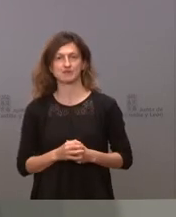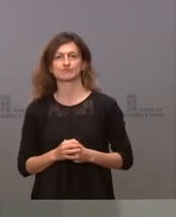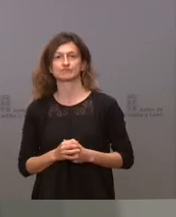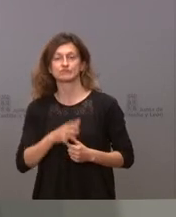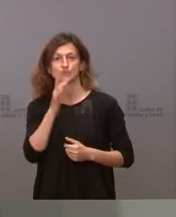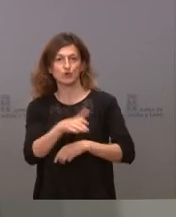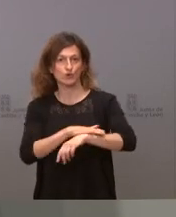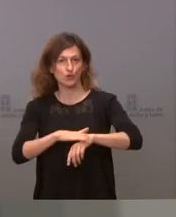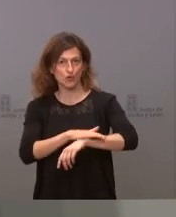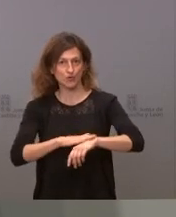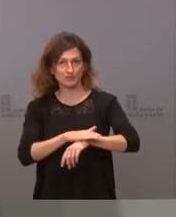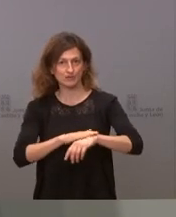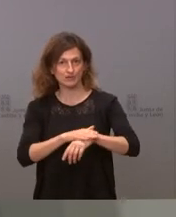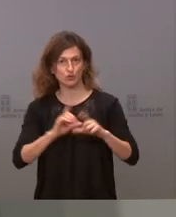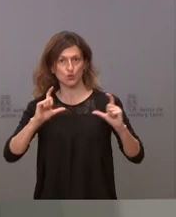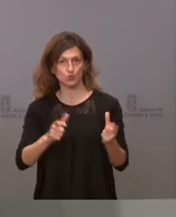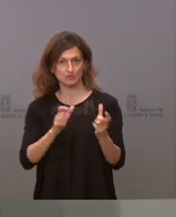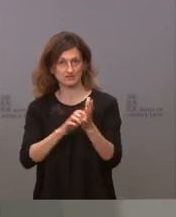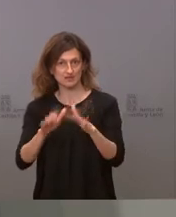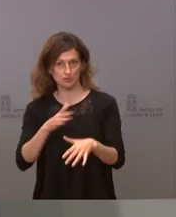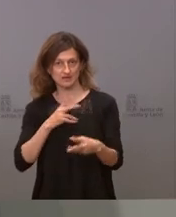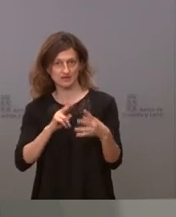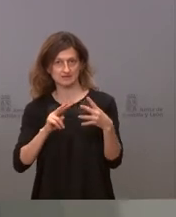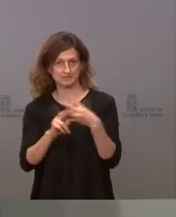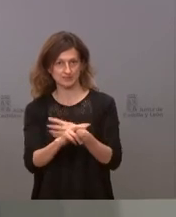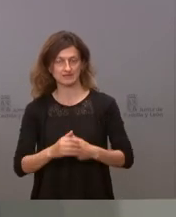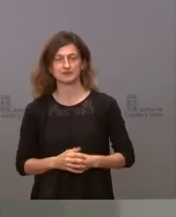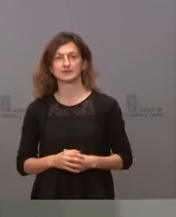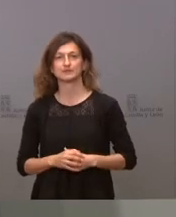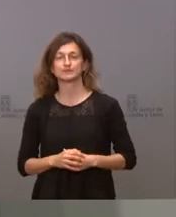Gobierno de la Junta de Castilla y León.